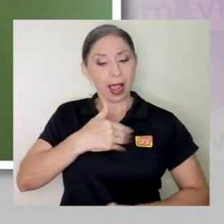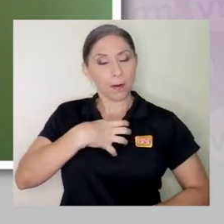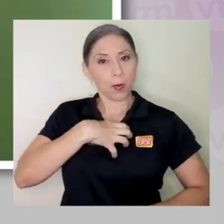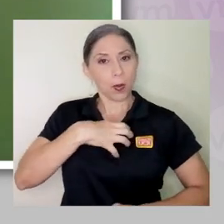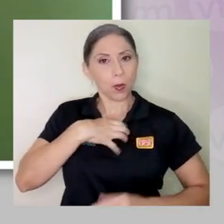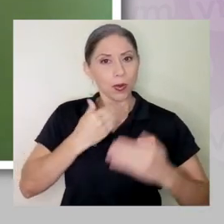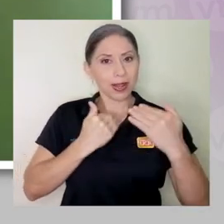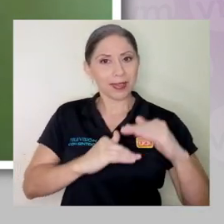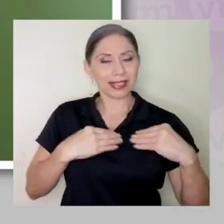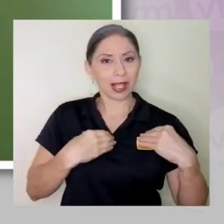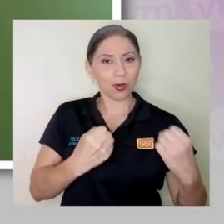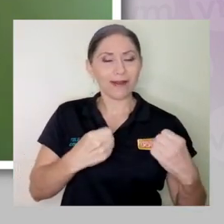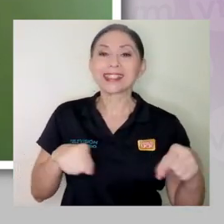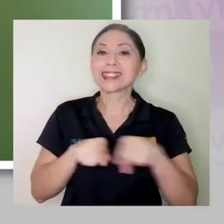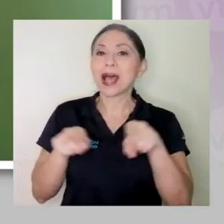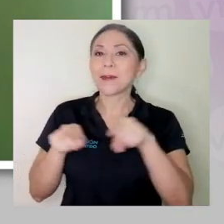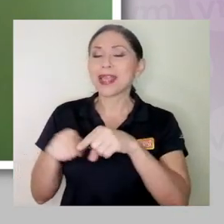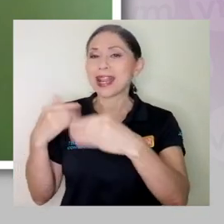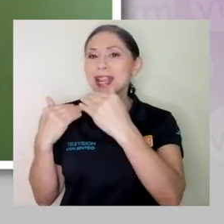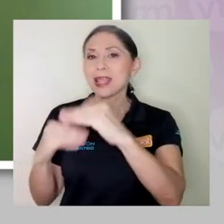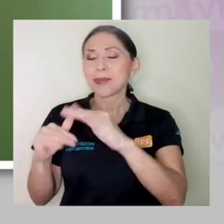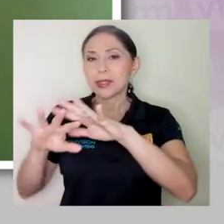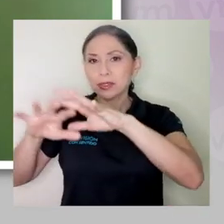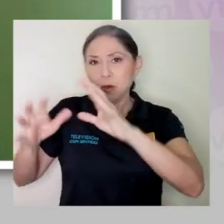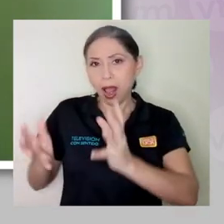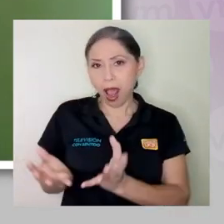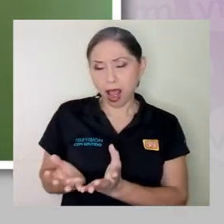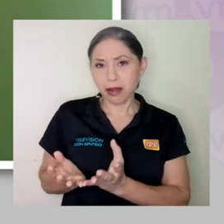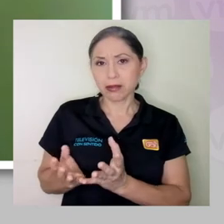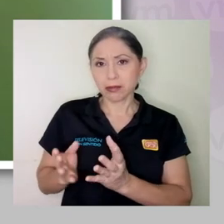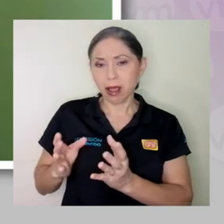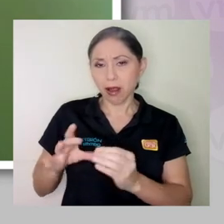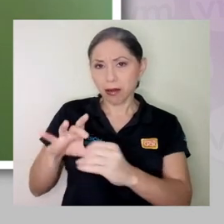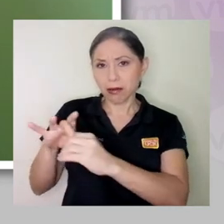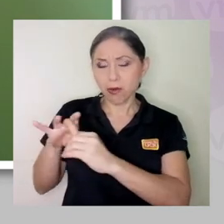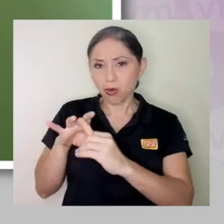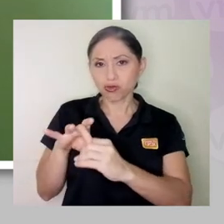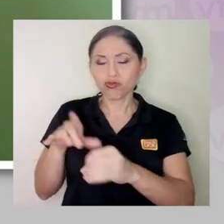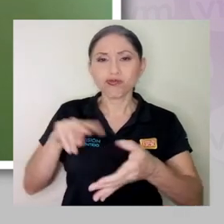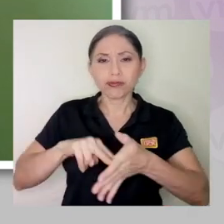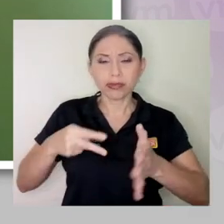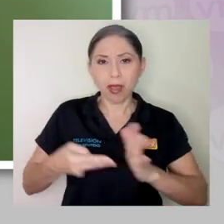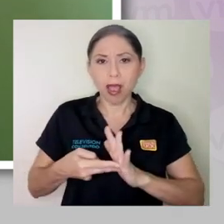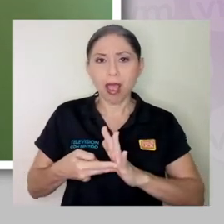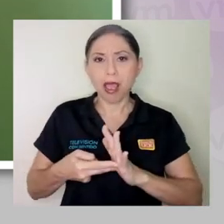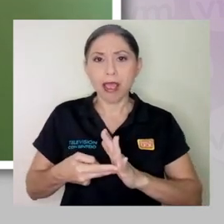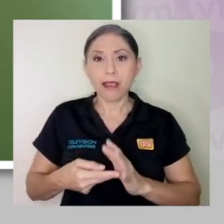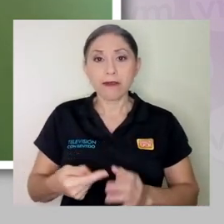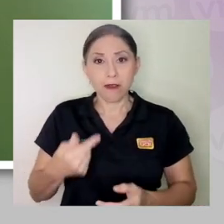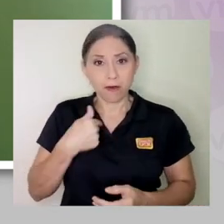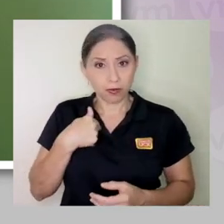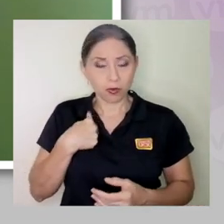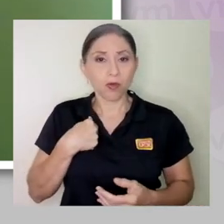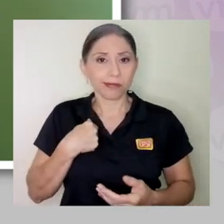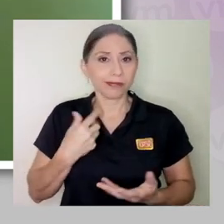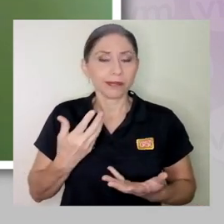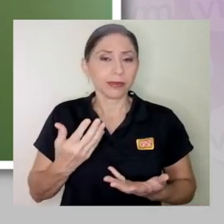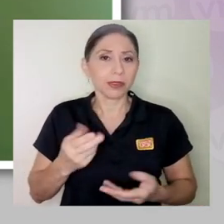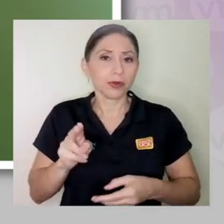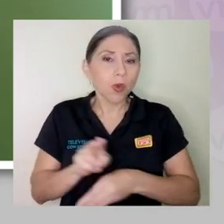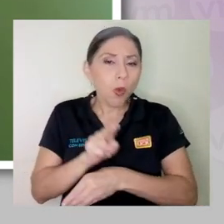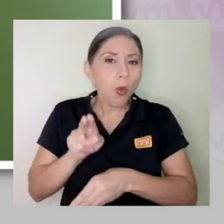saludables, sino también a los límites planetarios. Y eso implica que como consumidor,